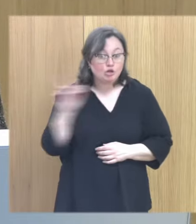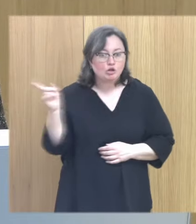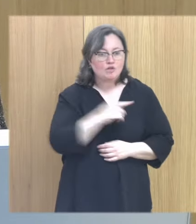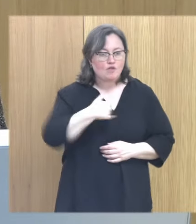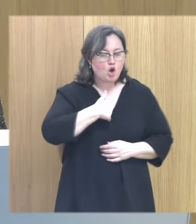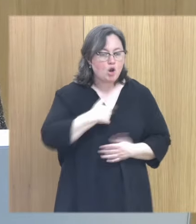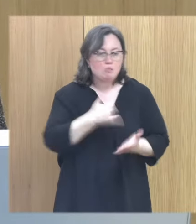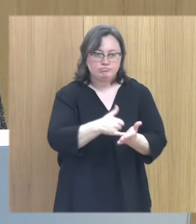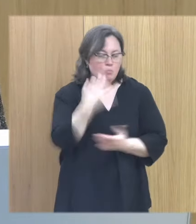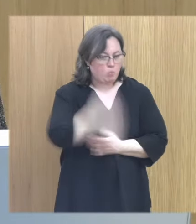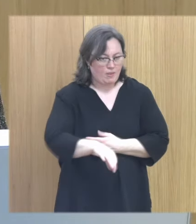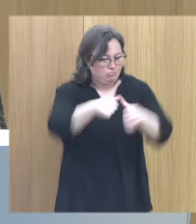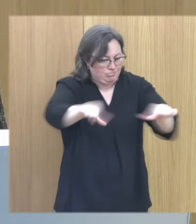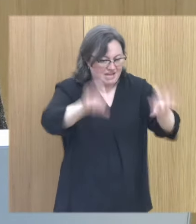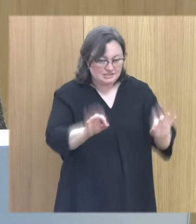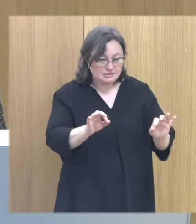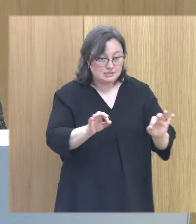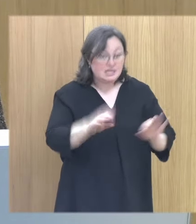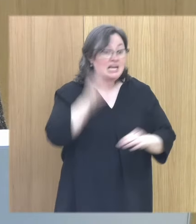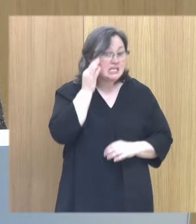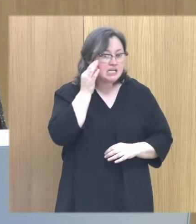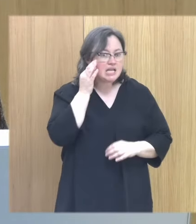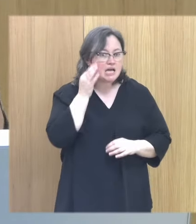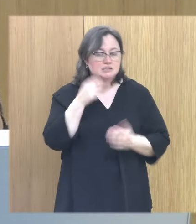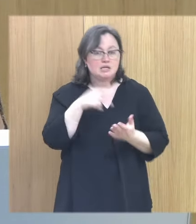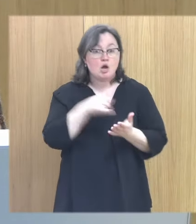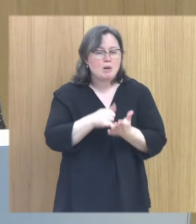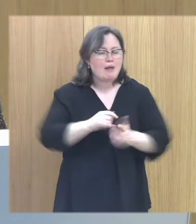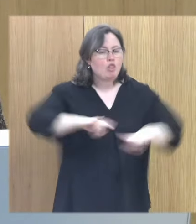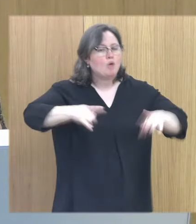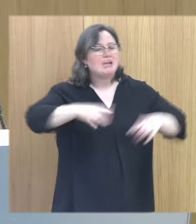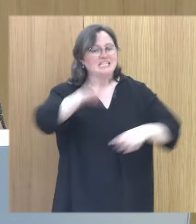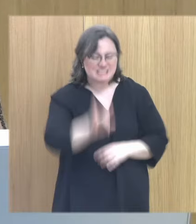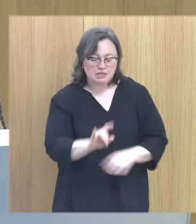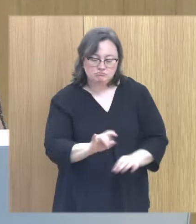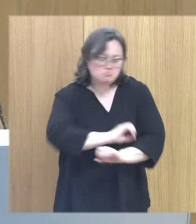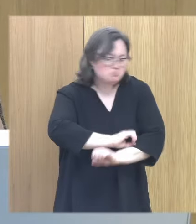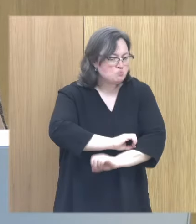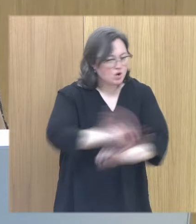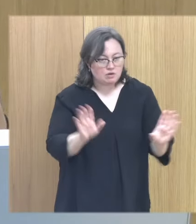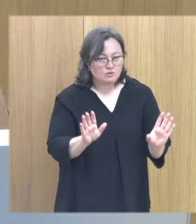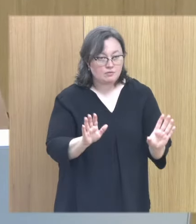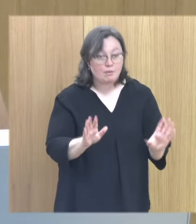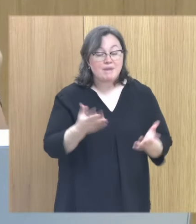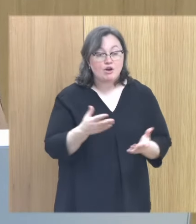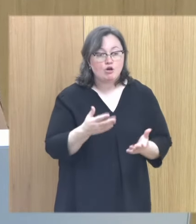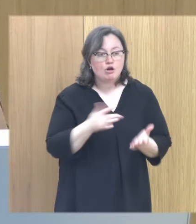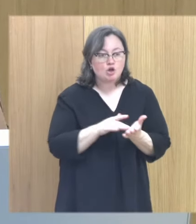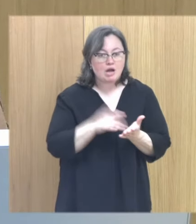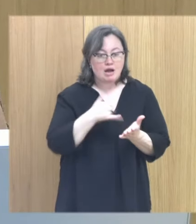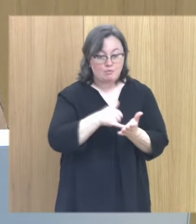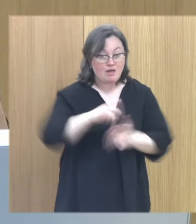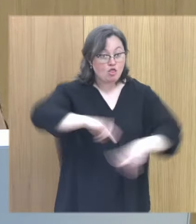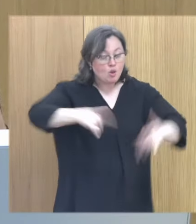en una posición de vulnerabilidad. Entonces, las niñas están en una posición de mayor vulnerabilidad. Por supuesto que sí. Pero que estén en una posición